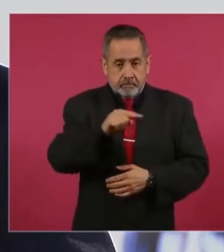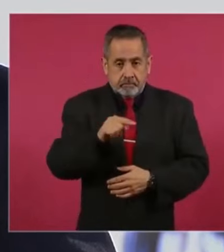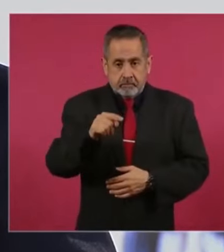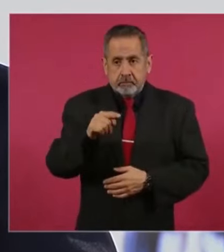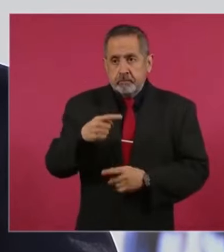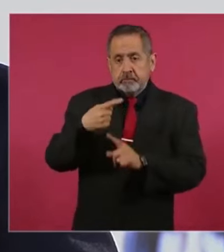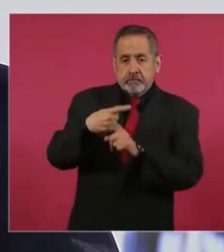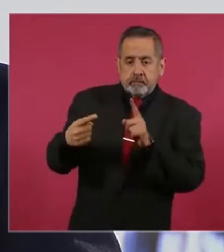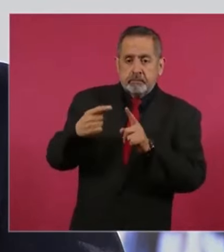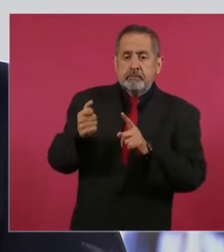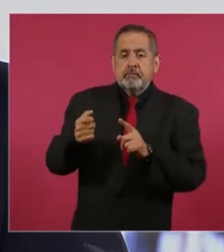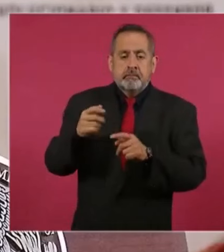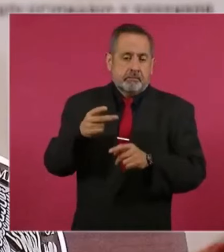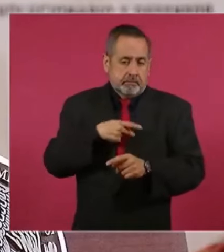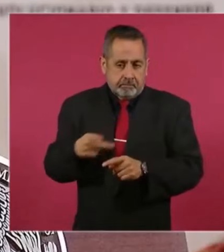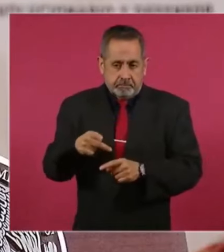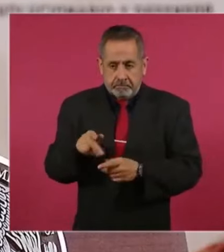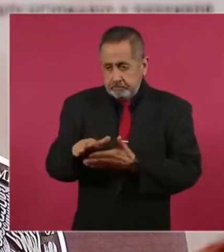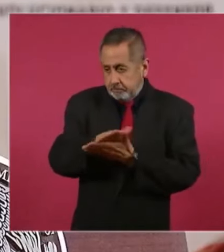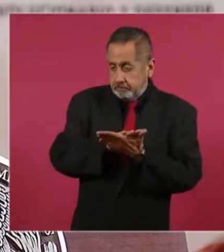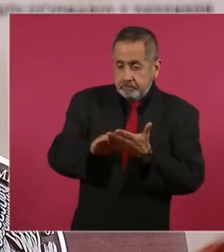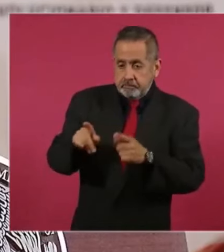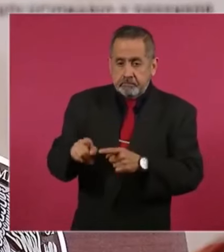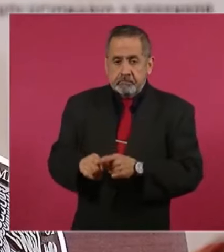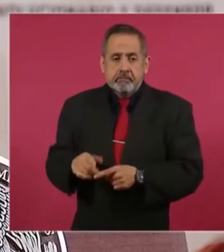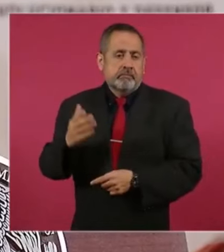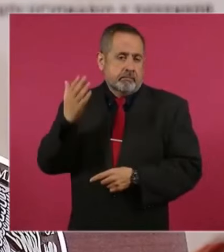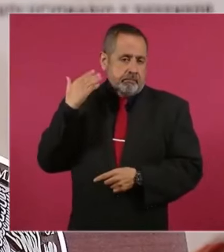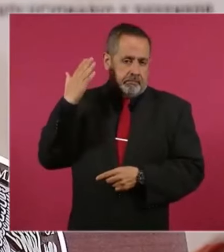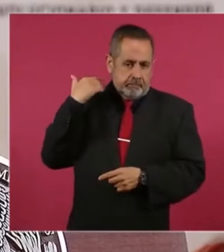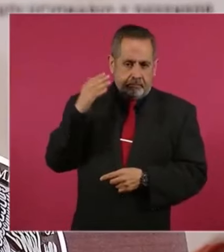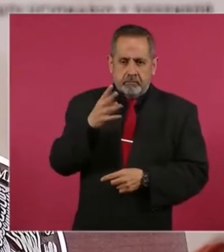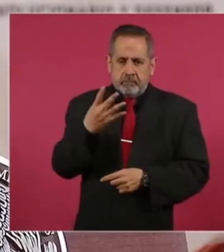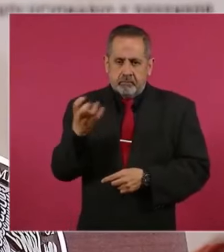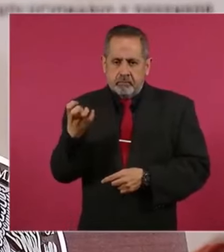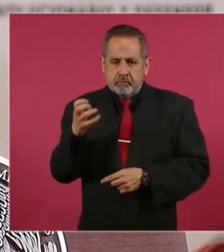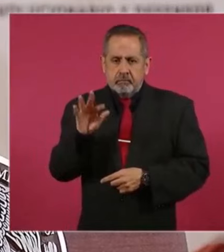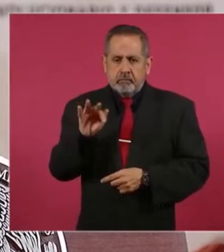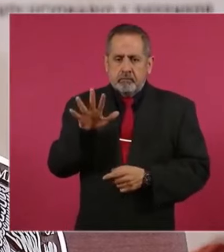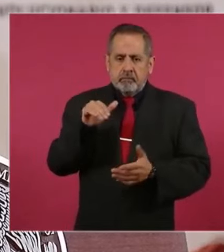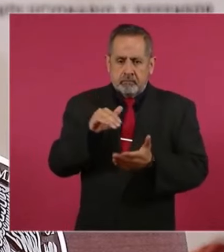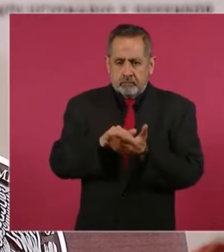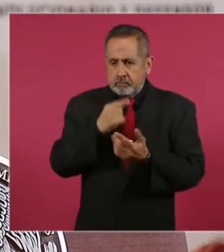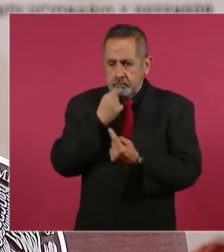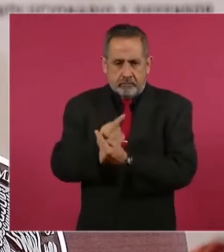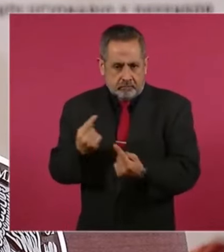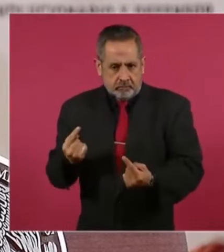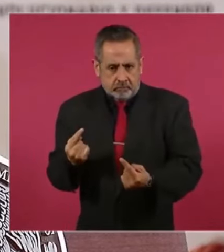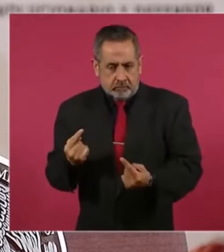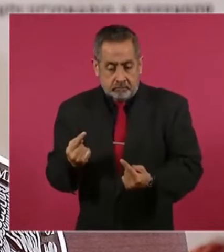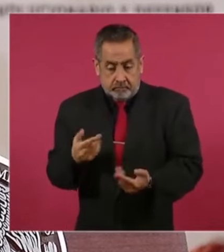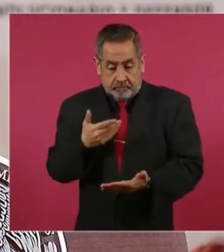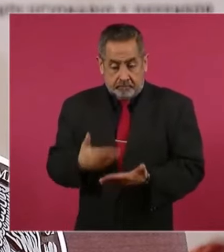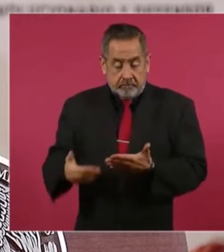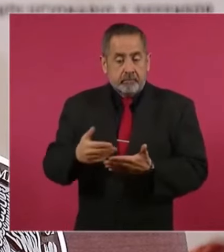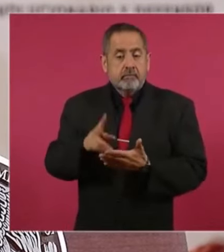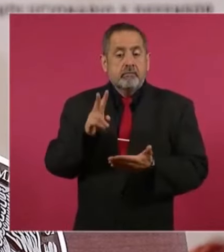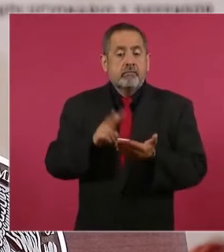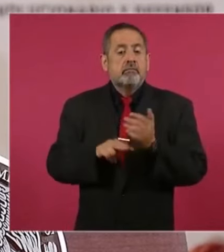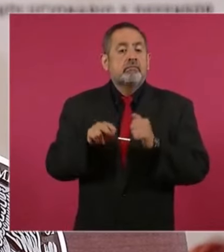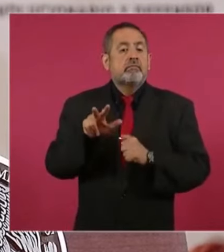de media y baja marginación, solamente había 445 mil niños becados en el 2018.